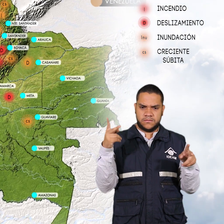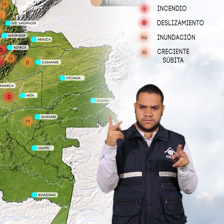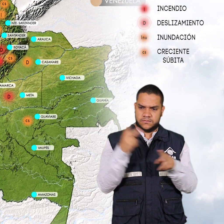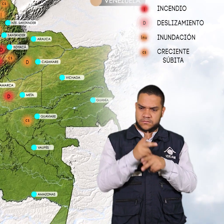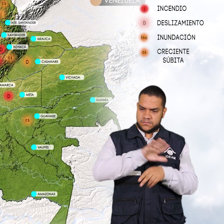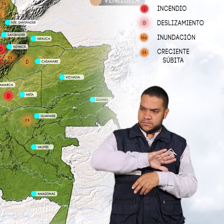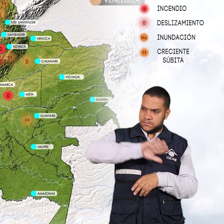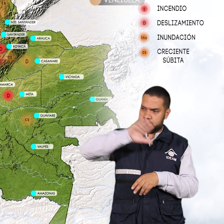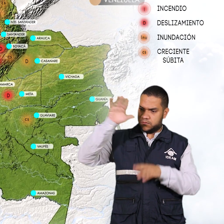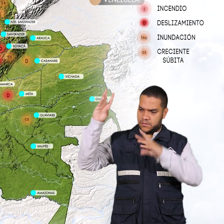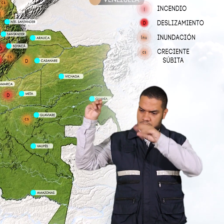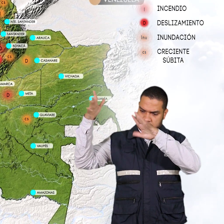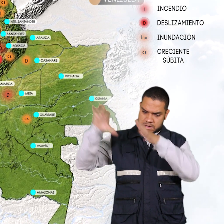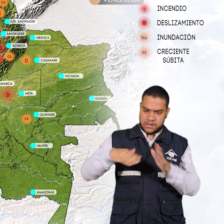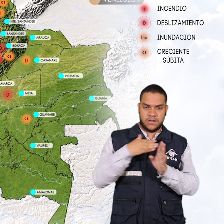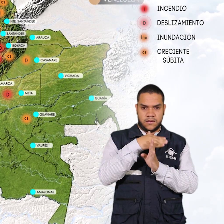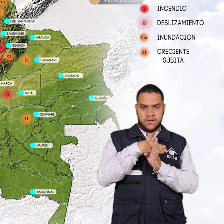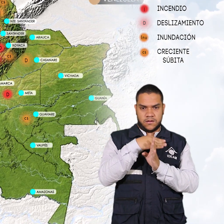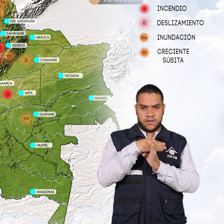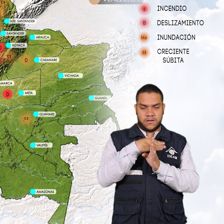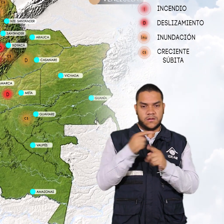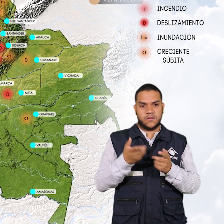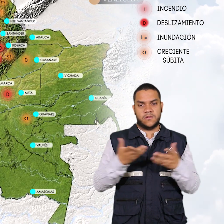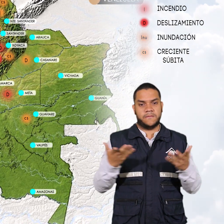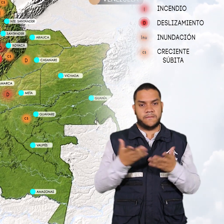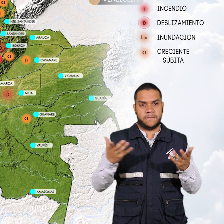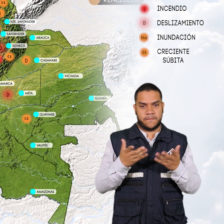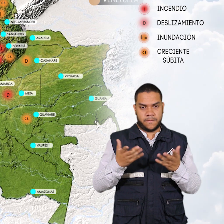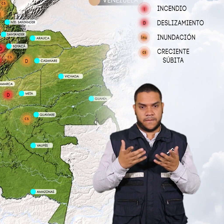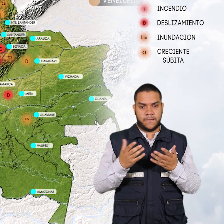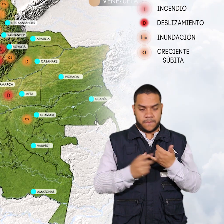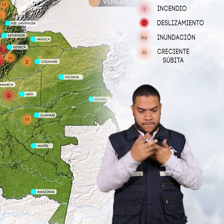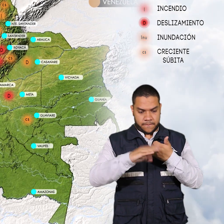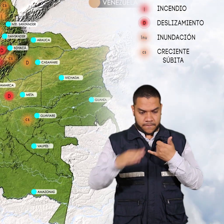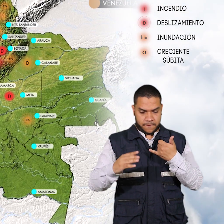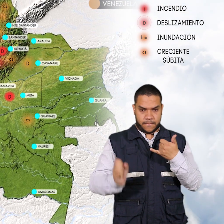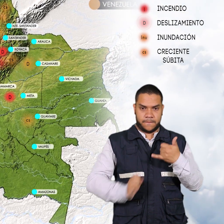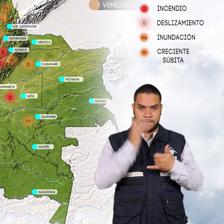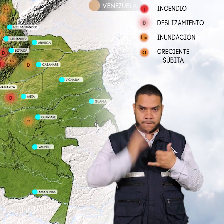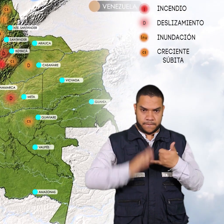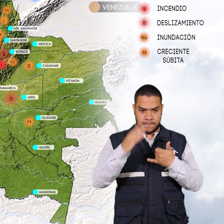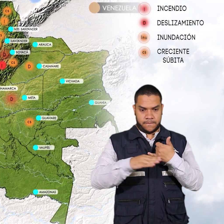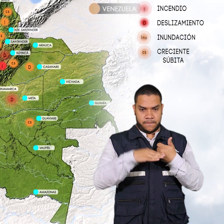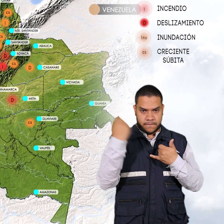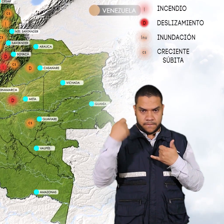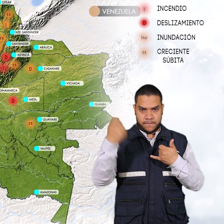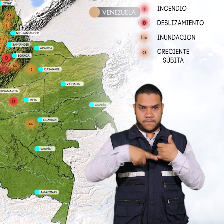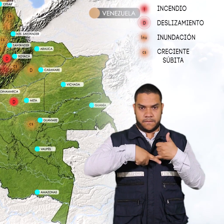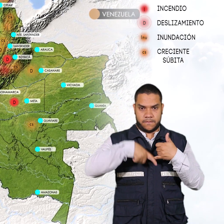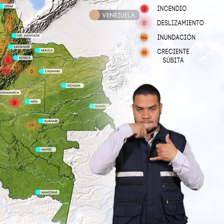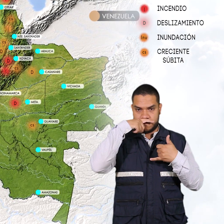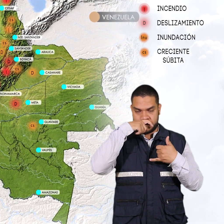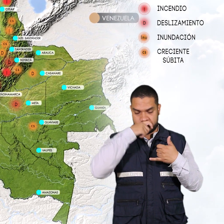moderada deslizamientos de tierra en sectores inestables o de alta pendiente localizados en las regiones andina pacífica orinoquía y amazónica